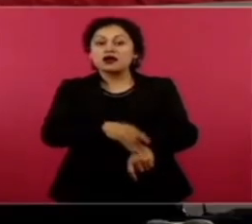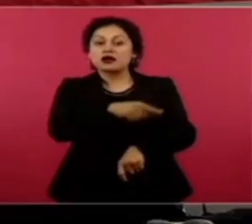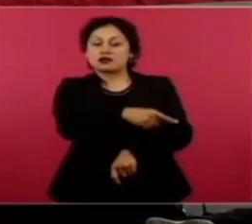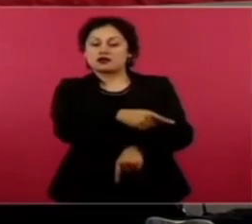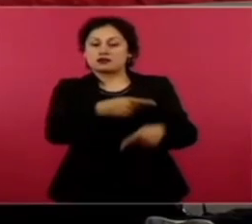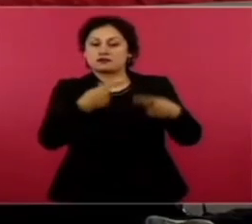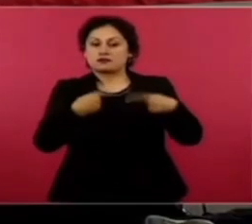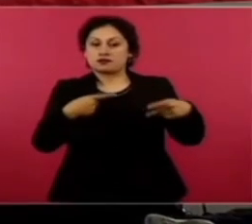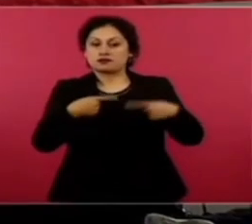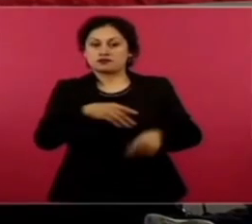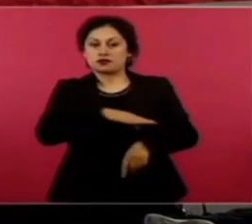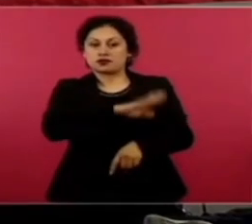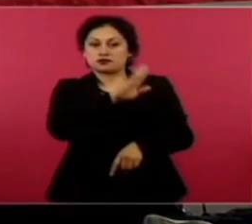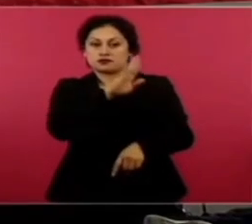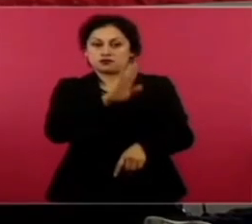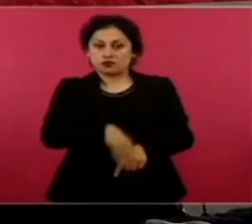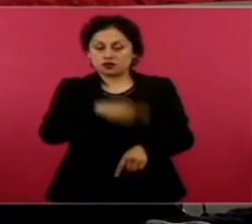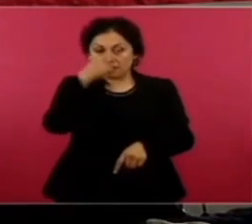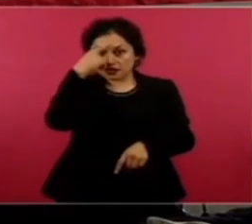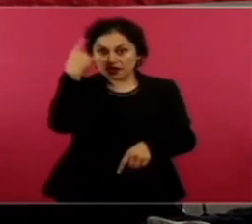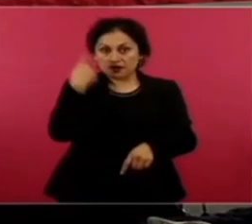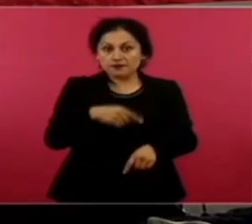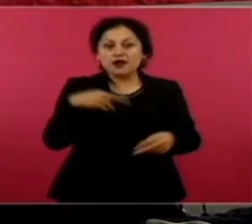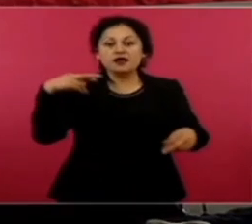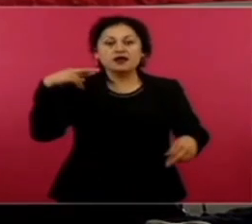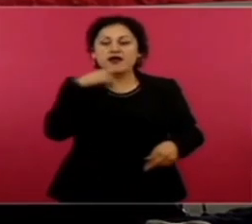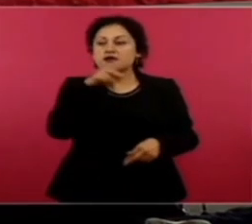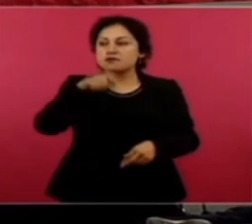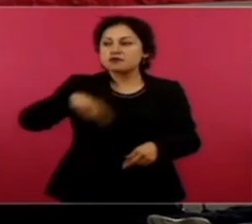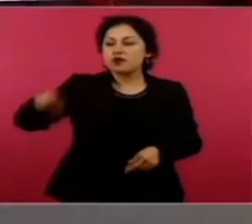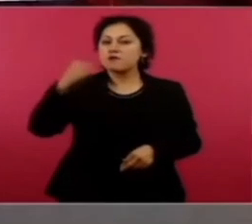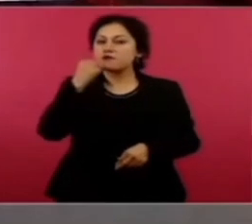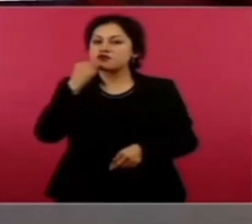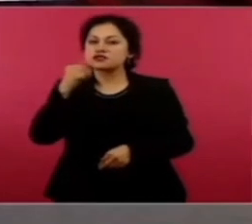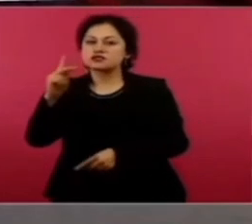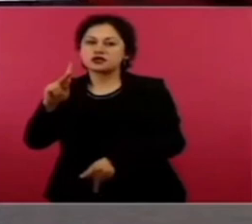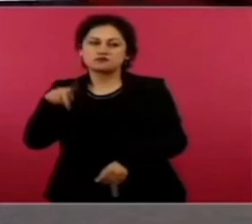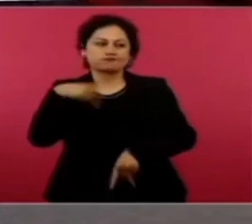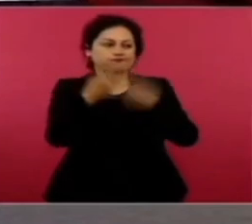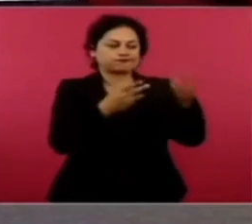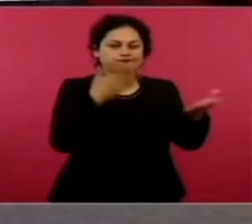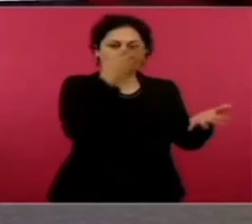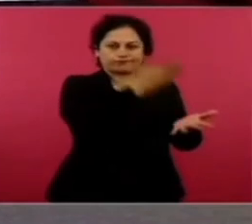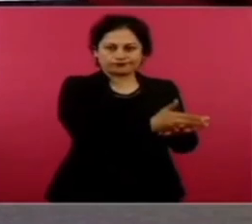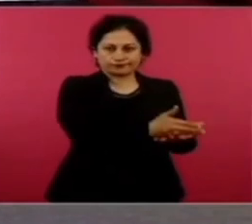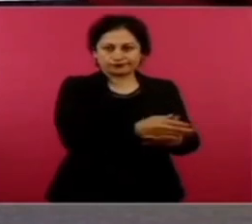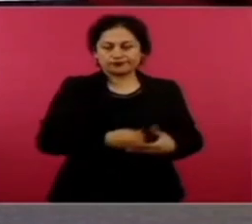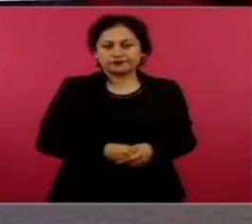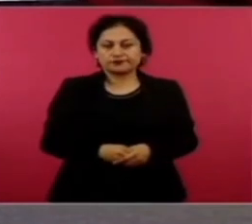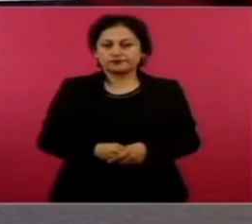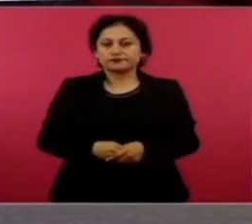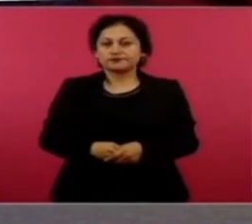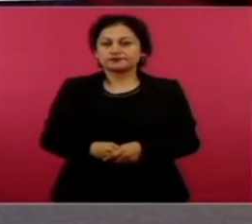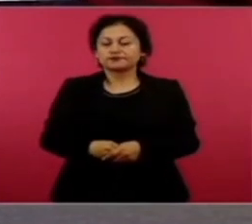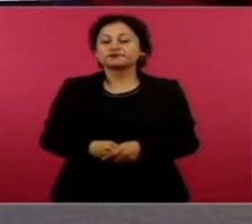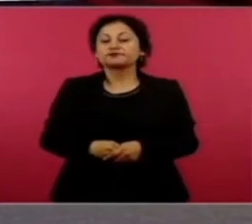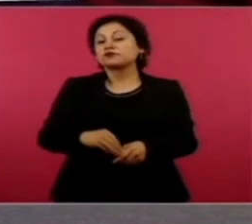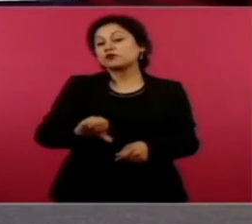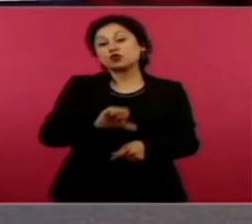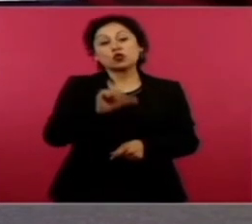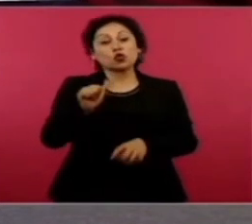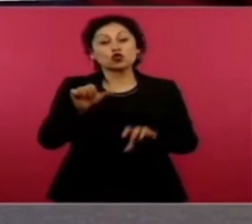por lo que el Ministerio Público inició la averiguación previa correspondiente. Además, adelante. Tenemos la